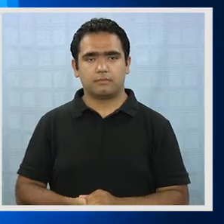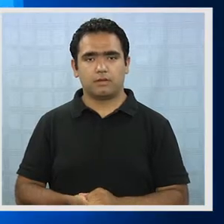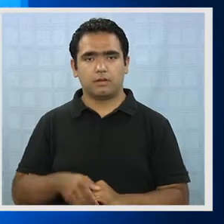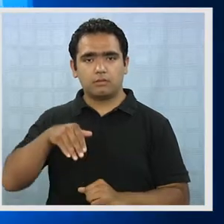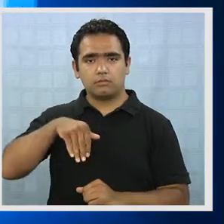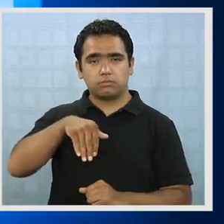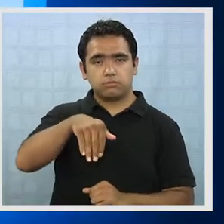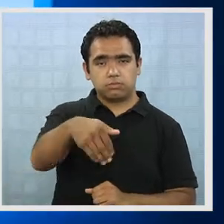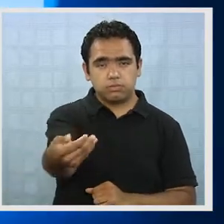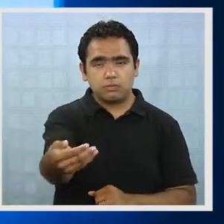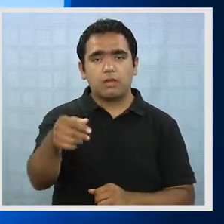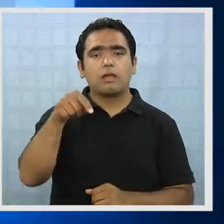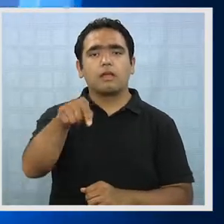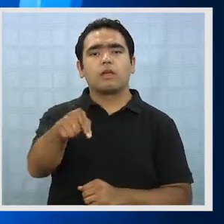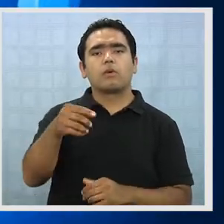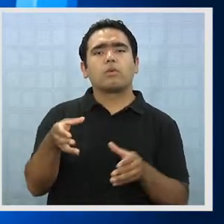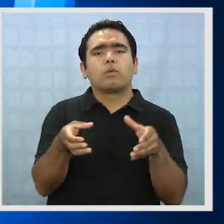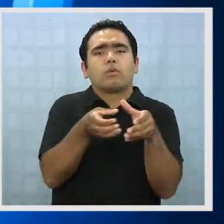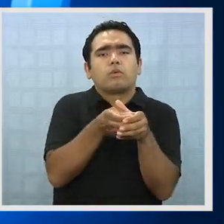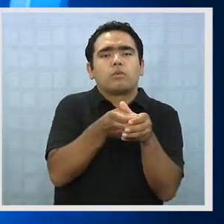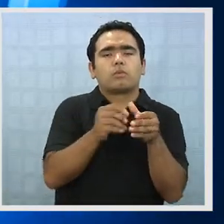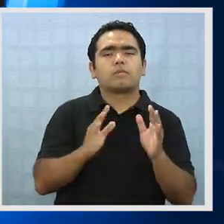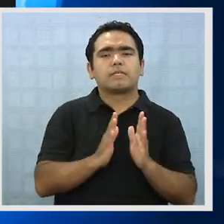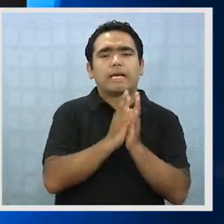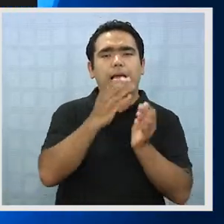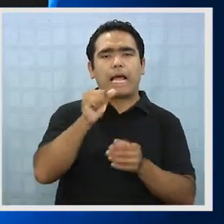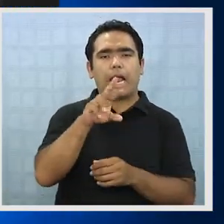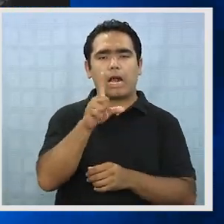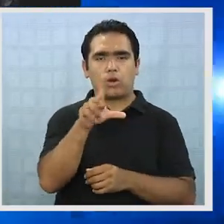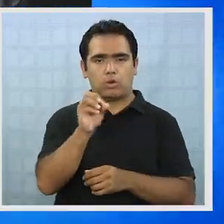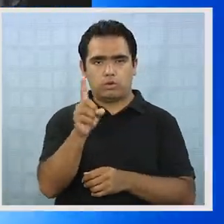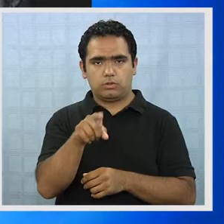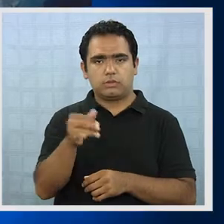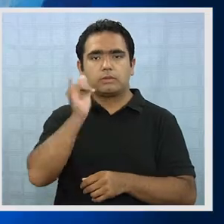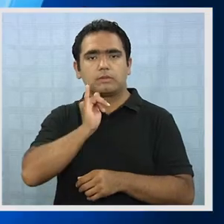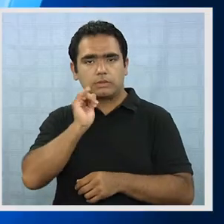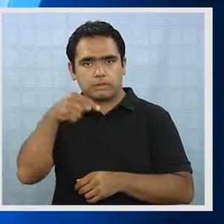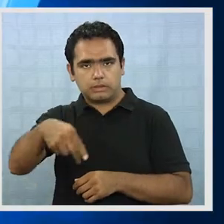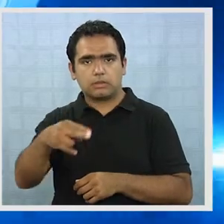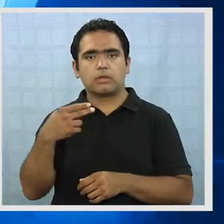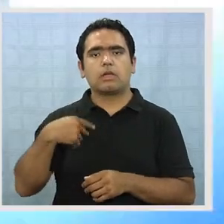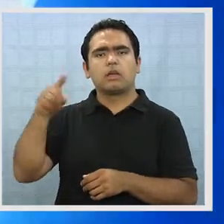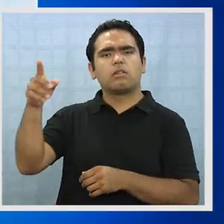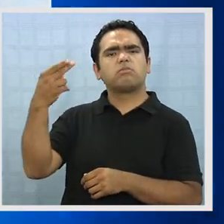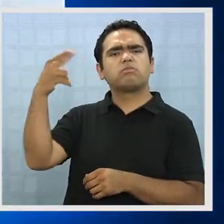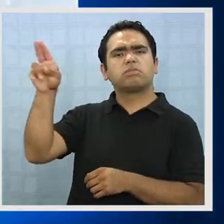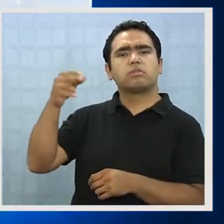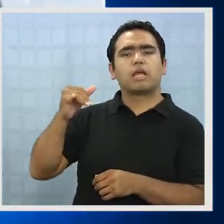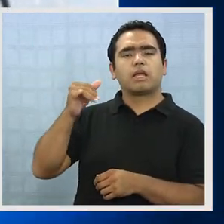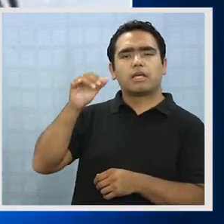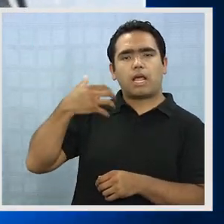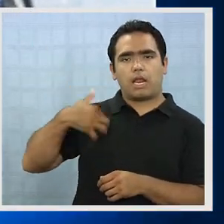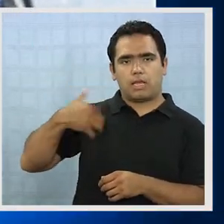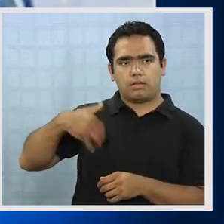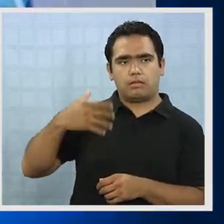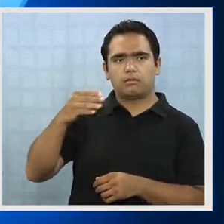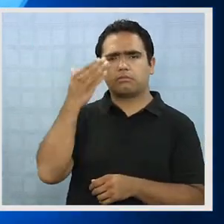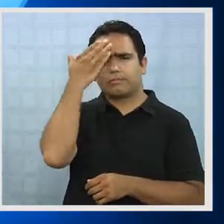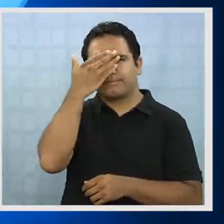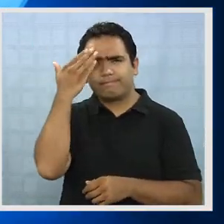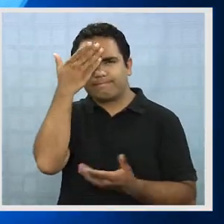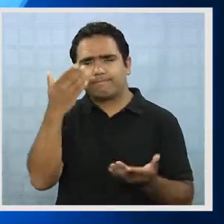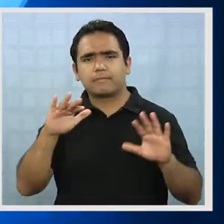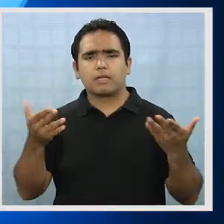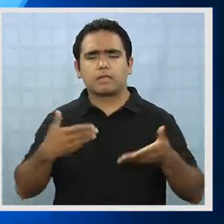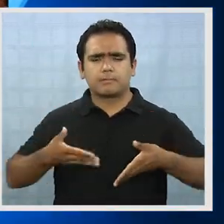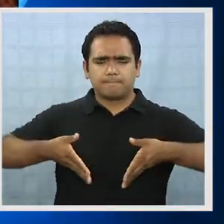El accidente ocurrido a la delegación del Club San Carlos de Iquique en territorio argentino trae de inmediato la preocupación sobre